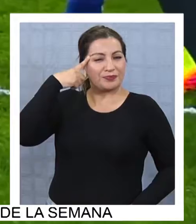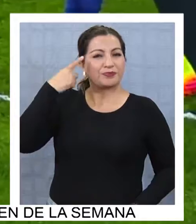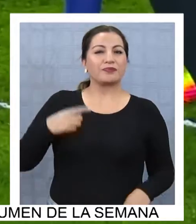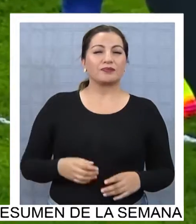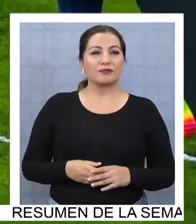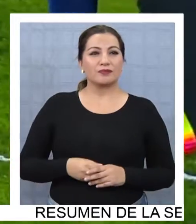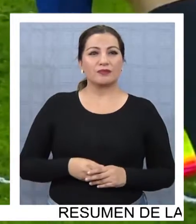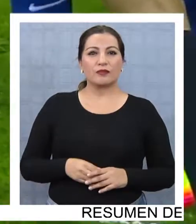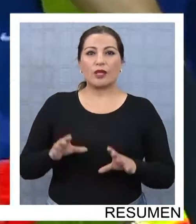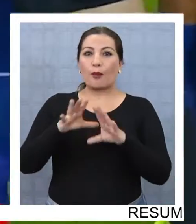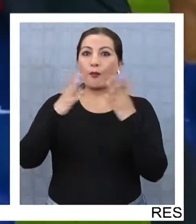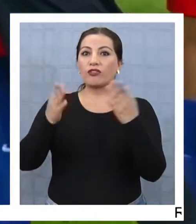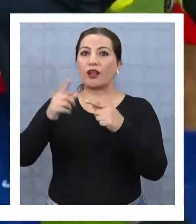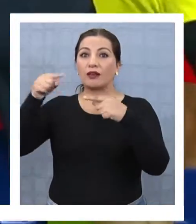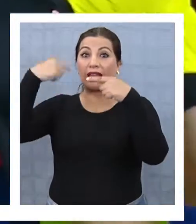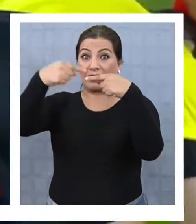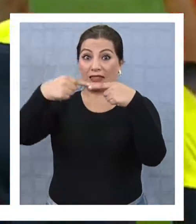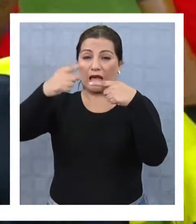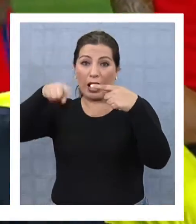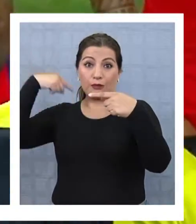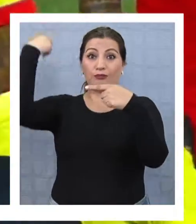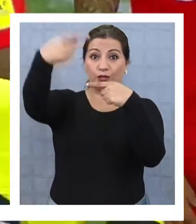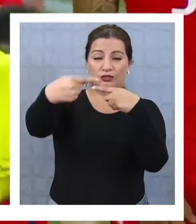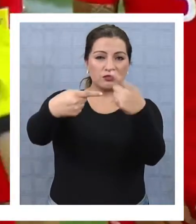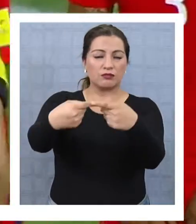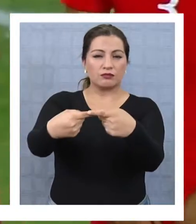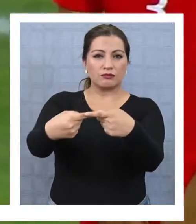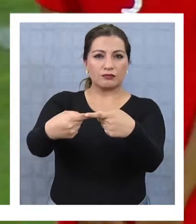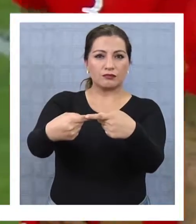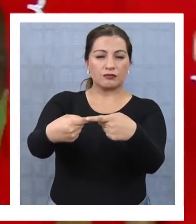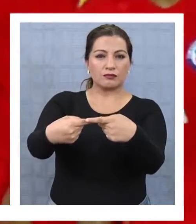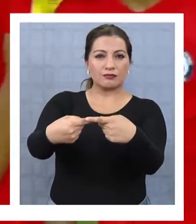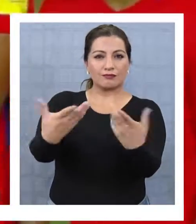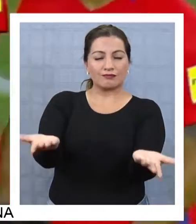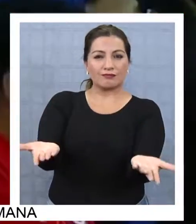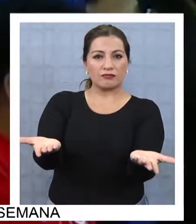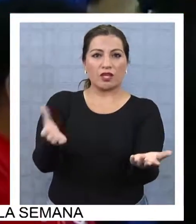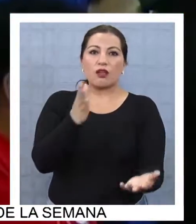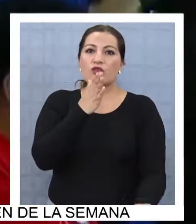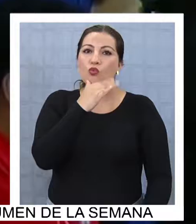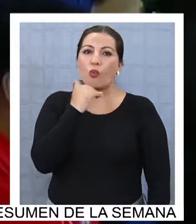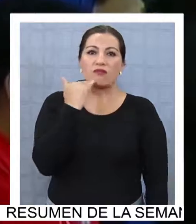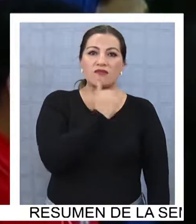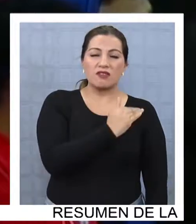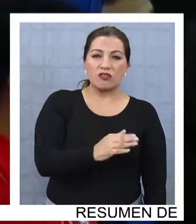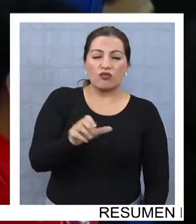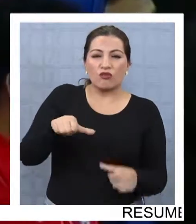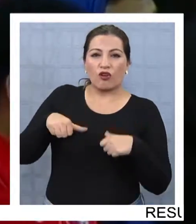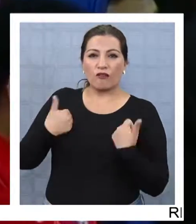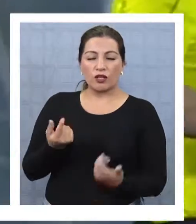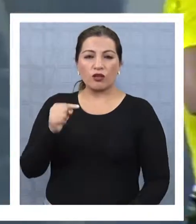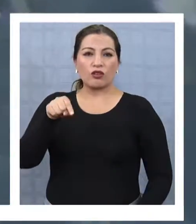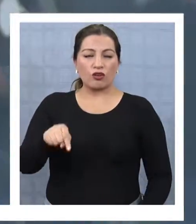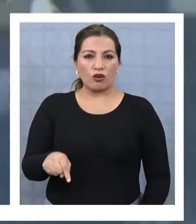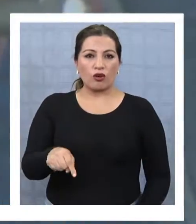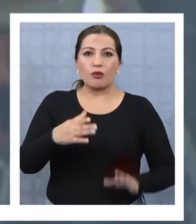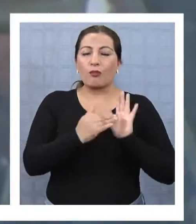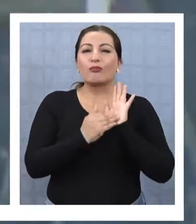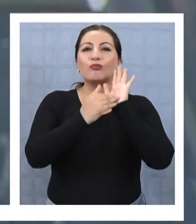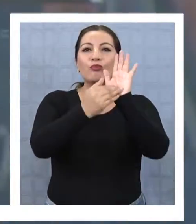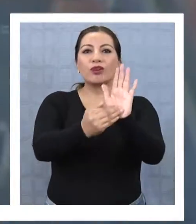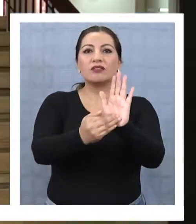el Mundial Sur. ¿Siguen? Porque no se ven niños y jóvenes que hoy día se